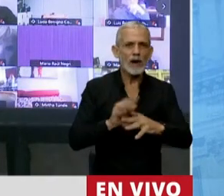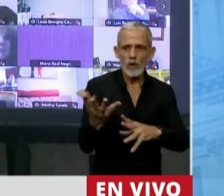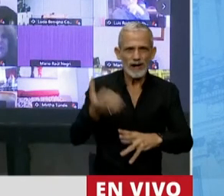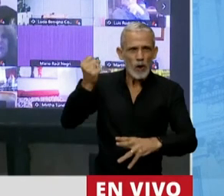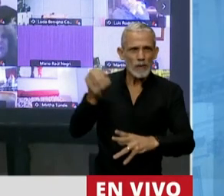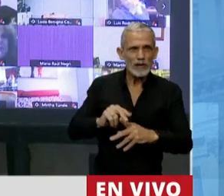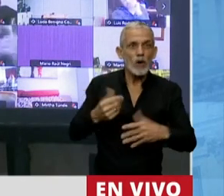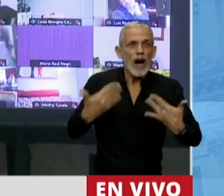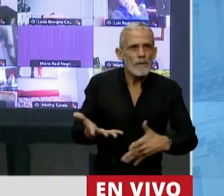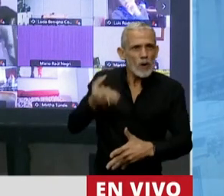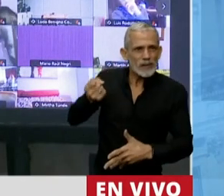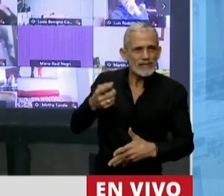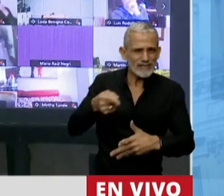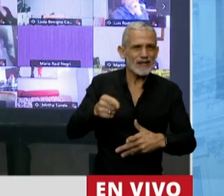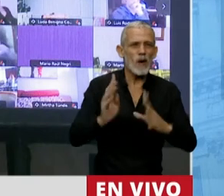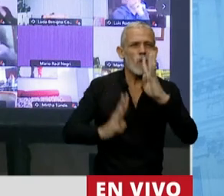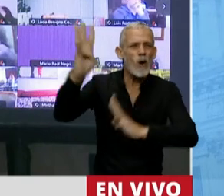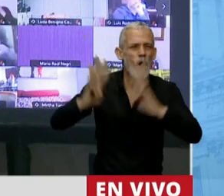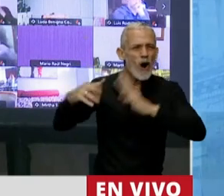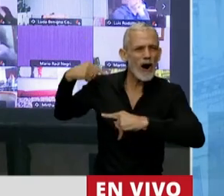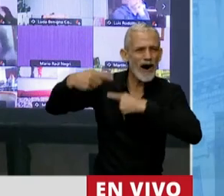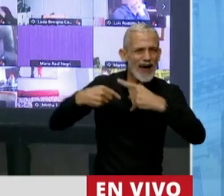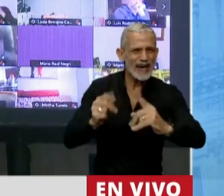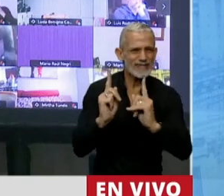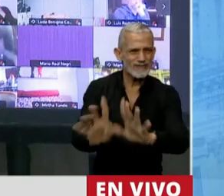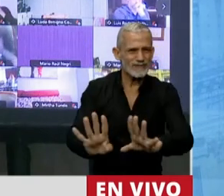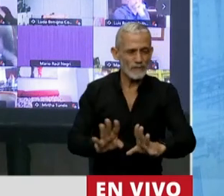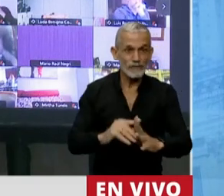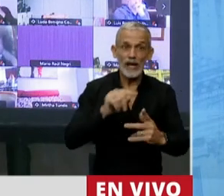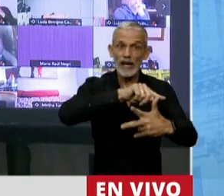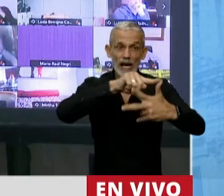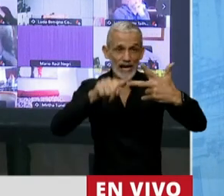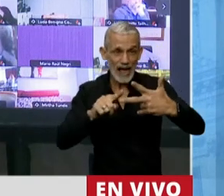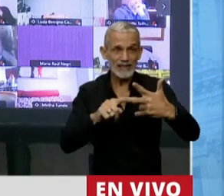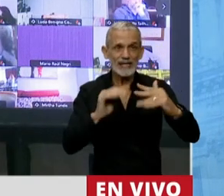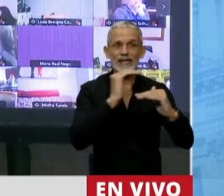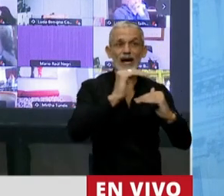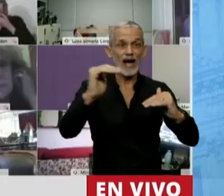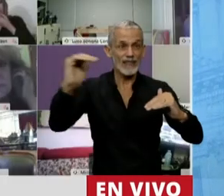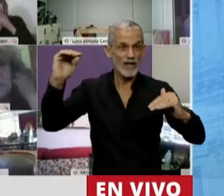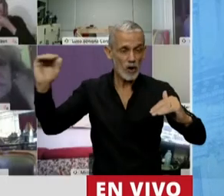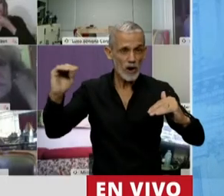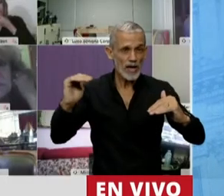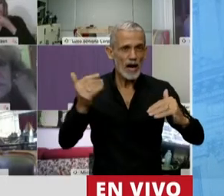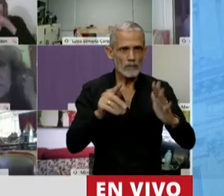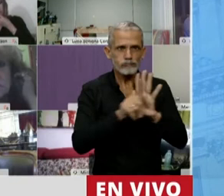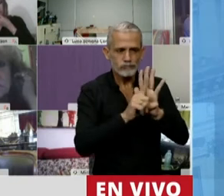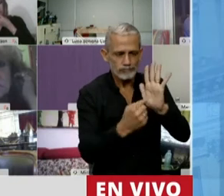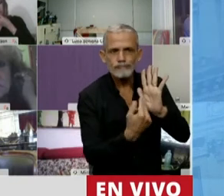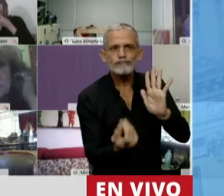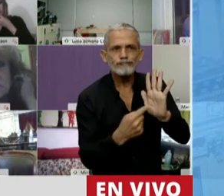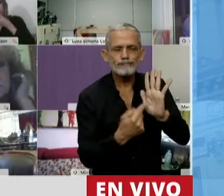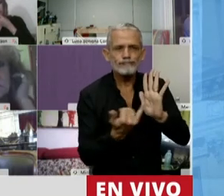recuperación y aprovechamiento sostenible de los bosques nativos. En las tres categorías que prevé la ley deja